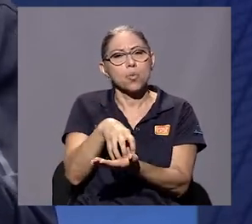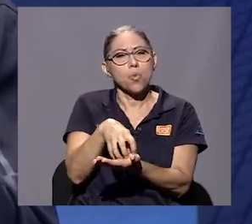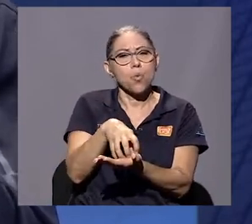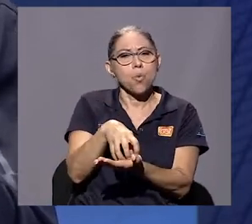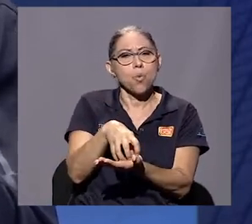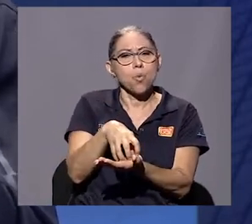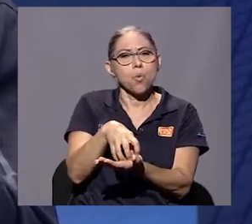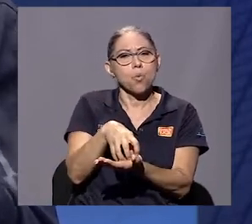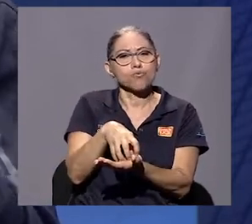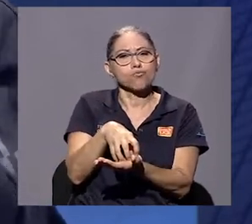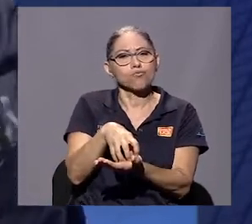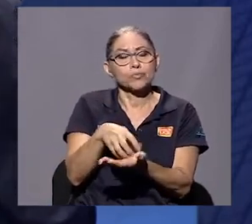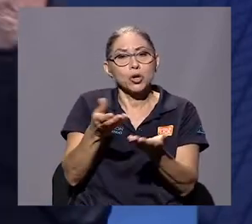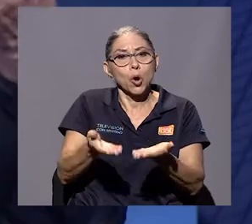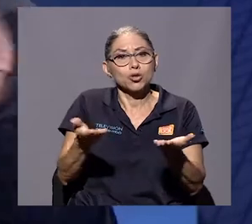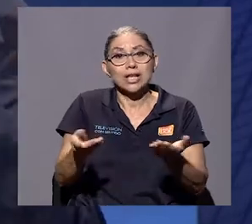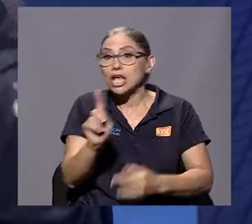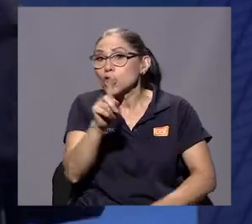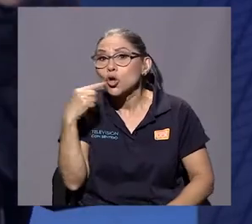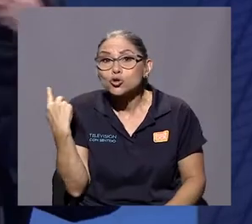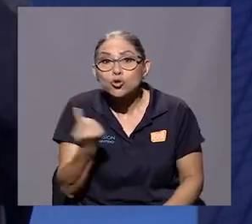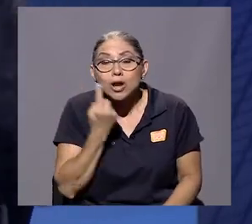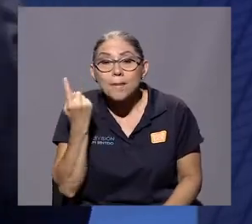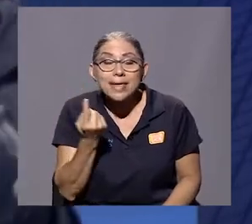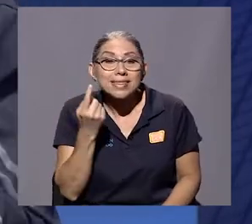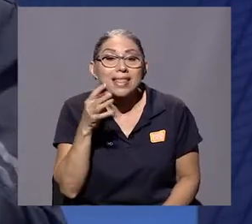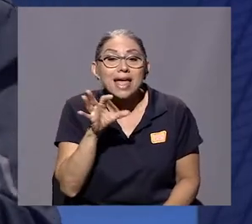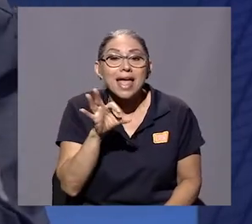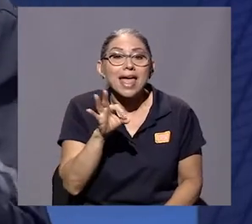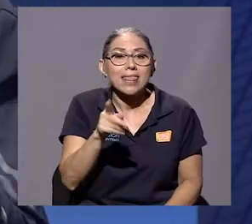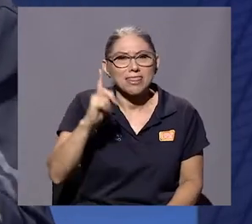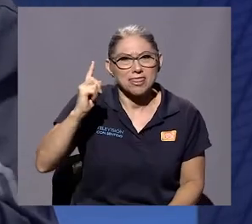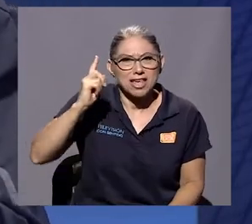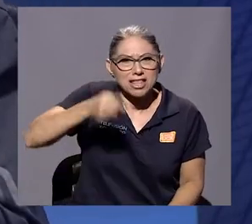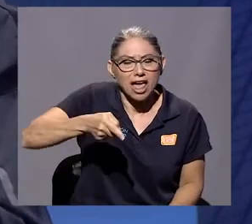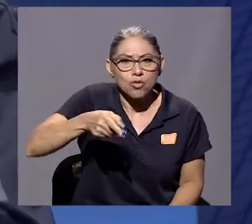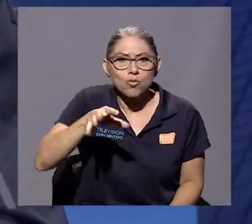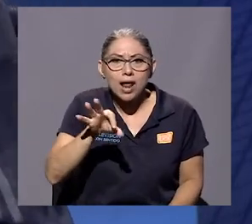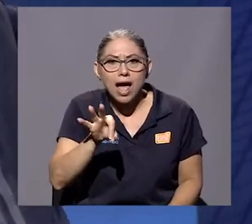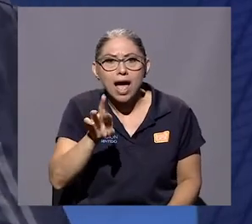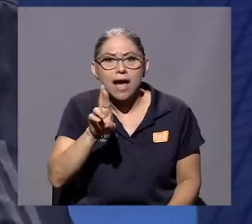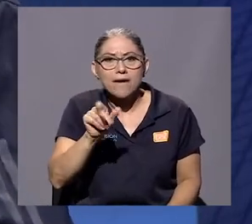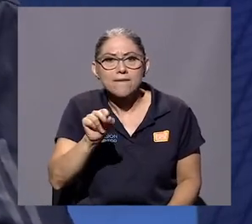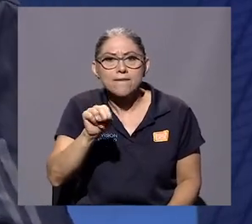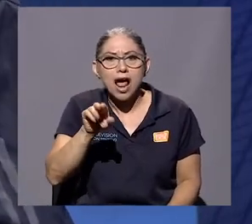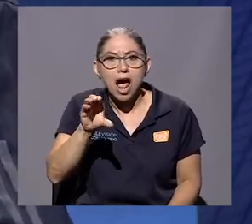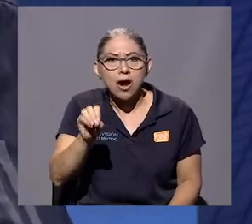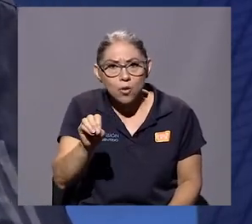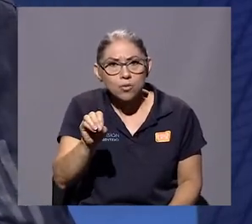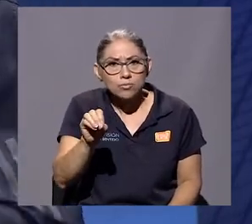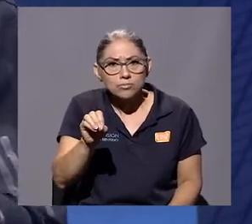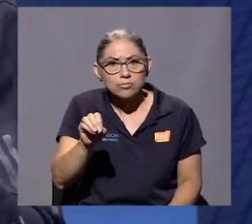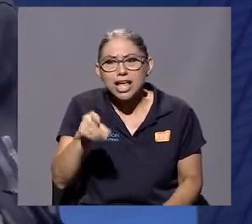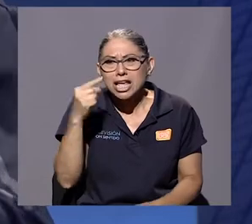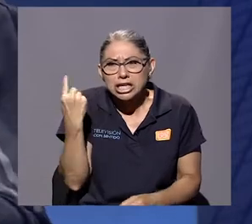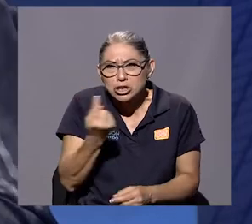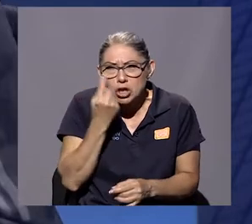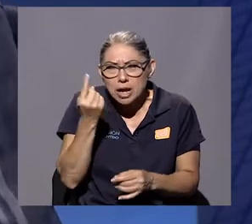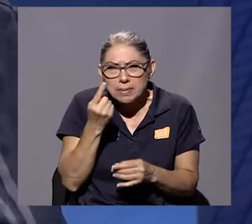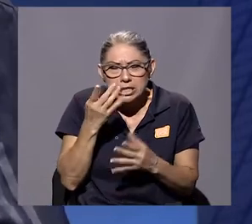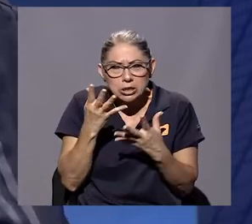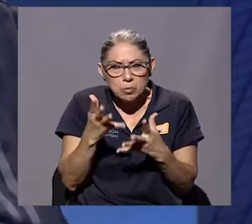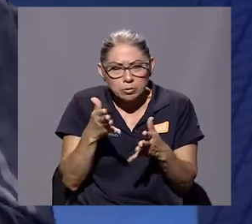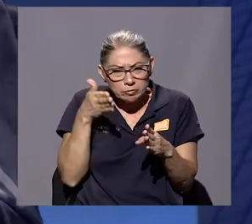De nuevo. Ya no solo el franquismo, la dictadura franquista, una dictadura fascistoide,